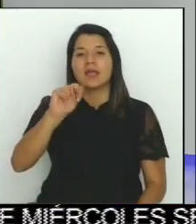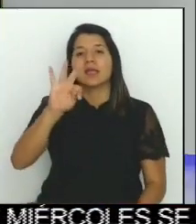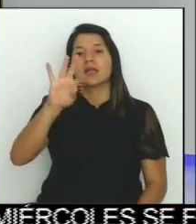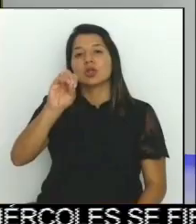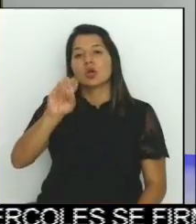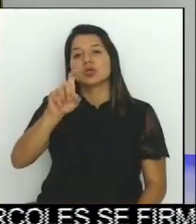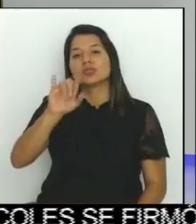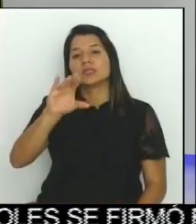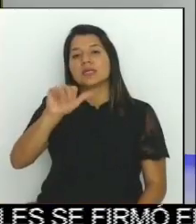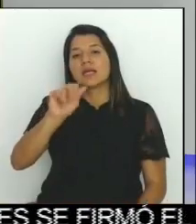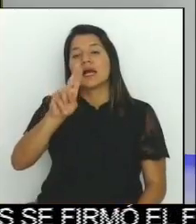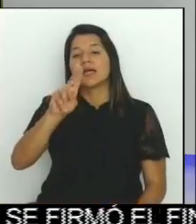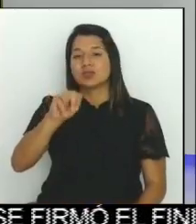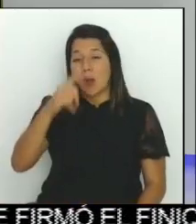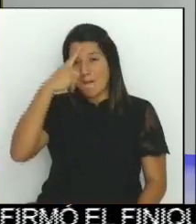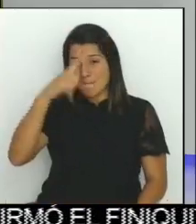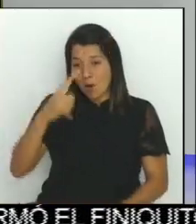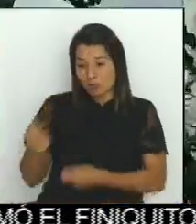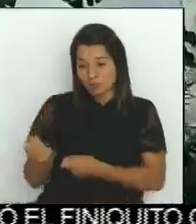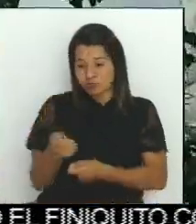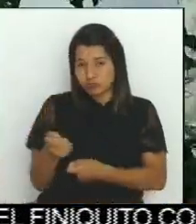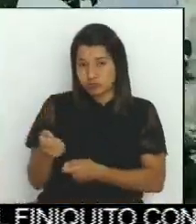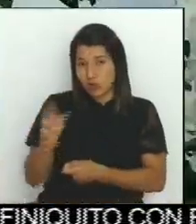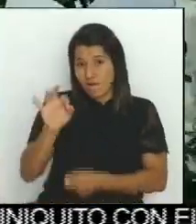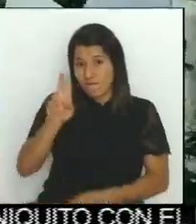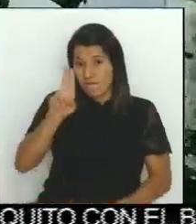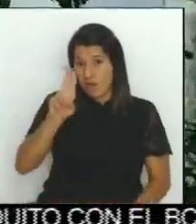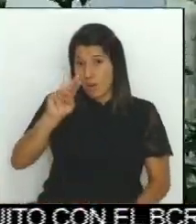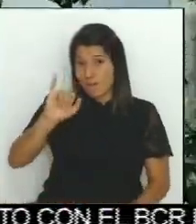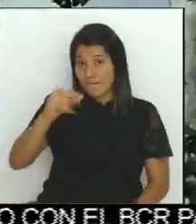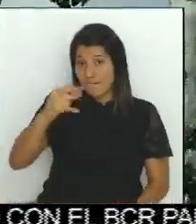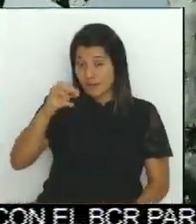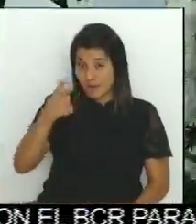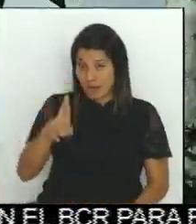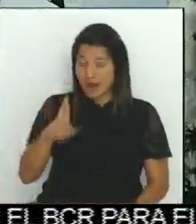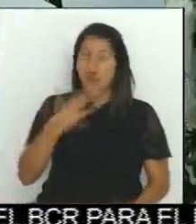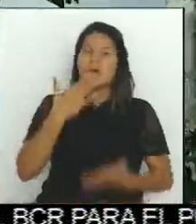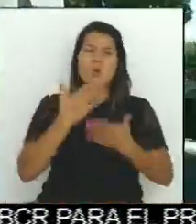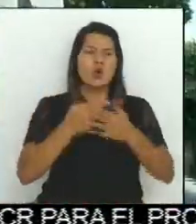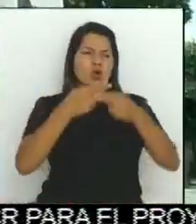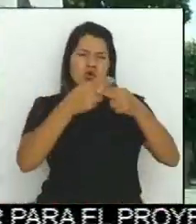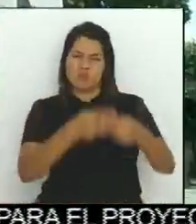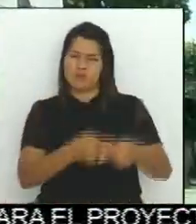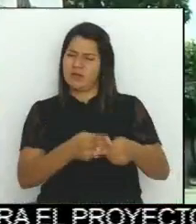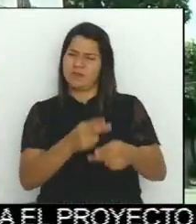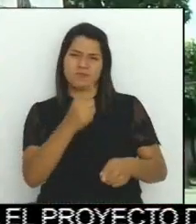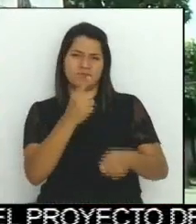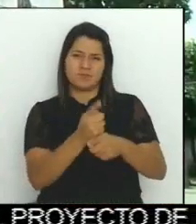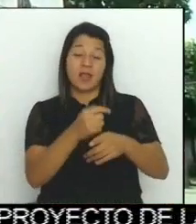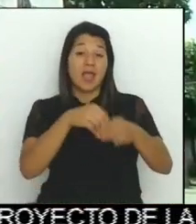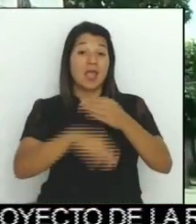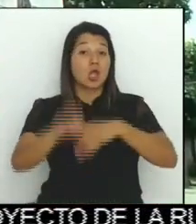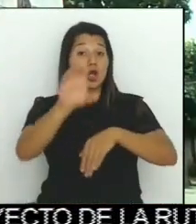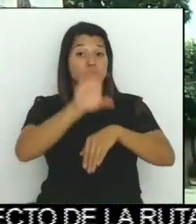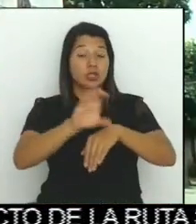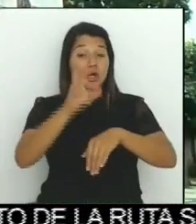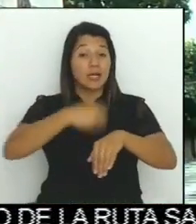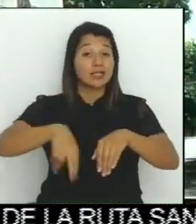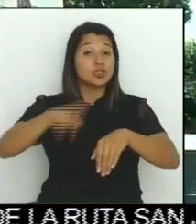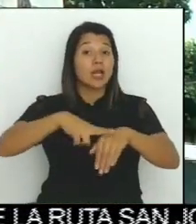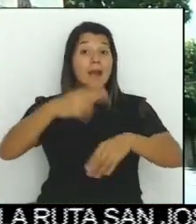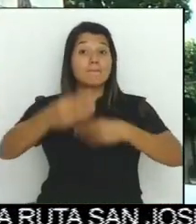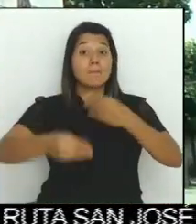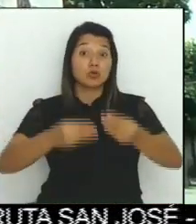Bueno, y la investigación por los nombramientos irregulares en el Consejo Nacional de Producción avanza, esto según el ministro Víctor